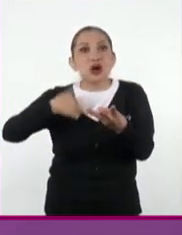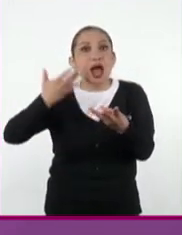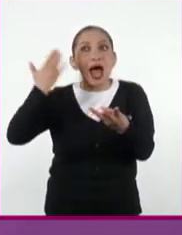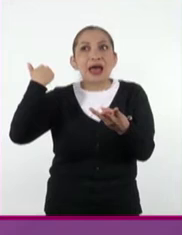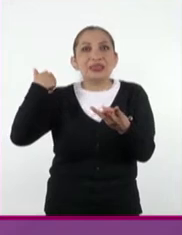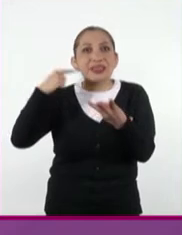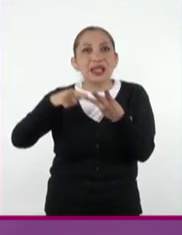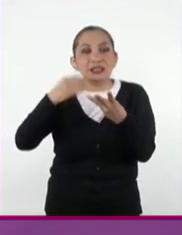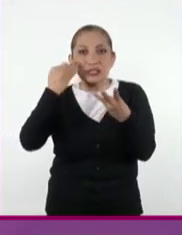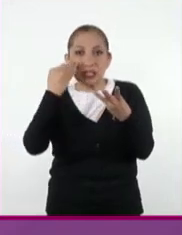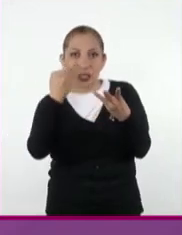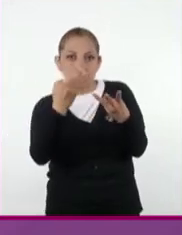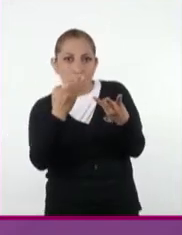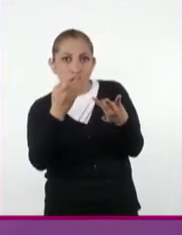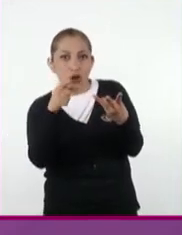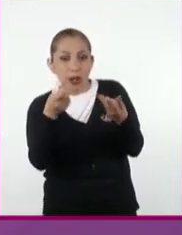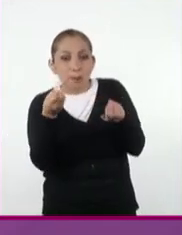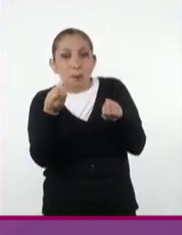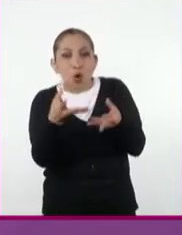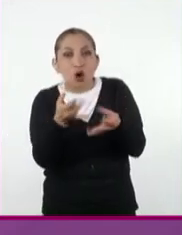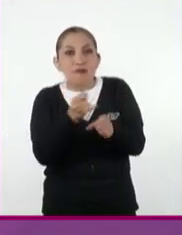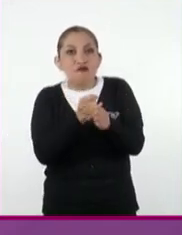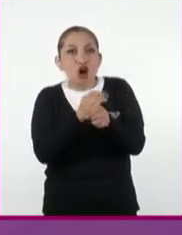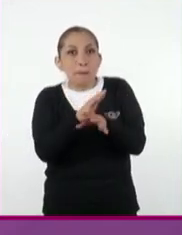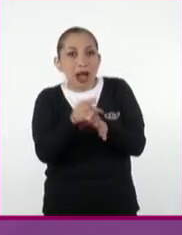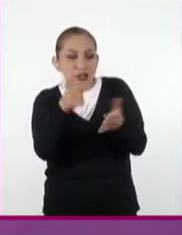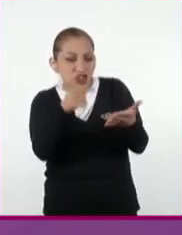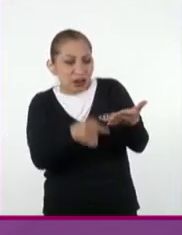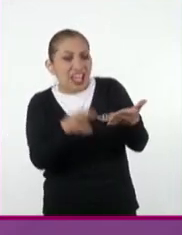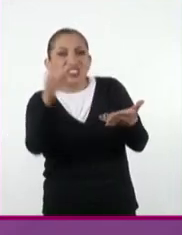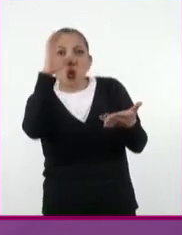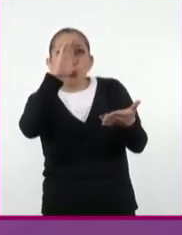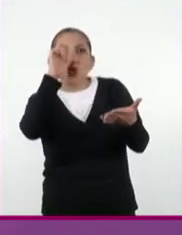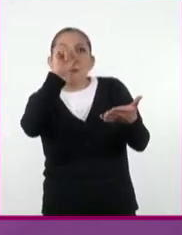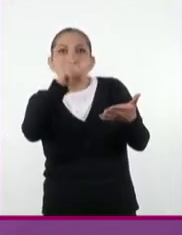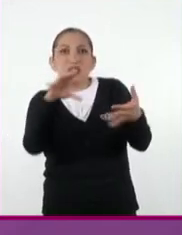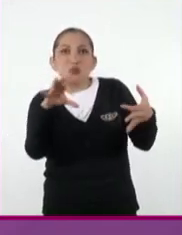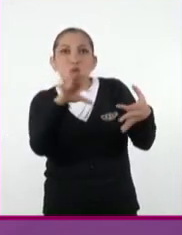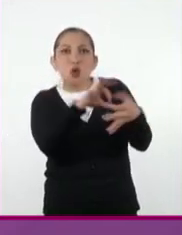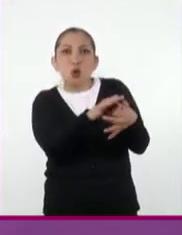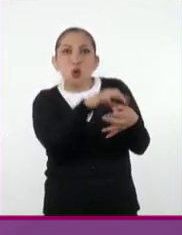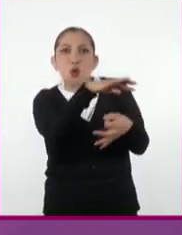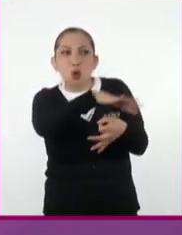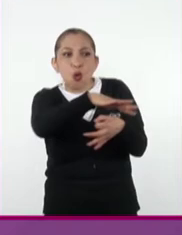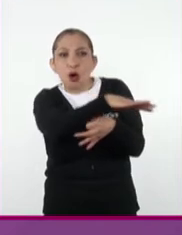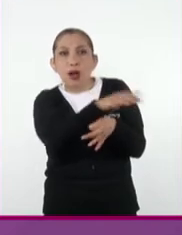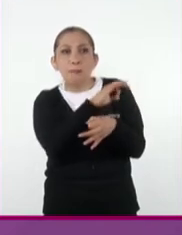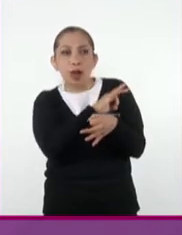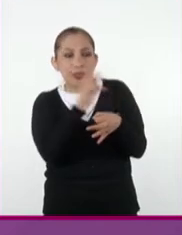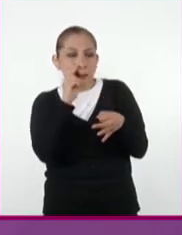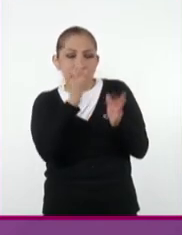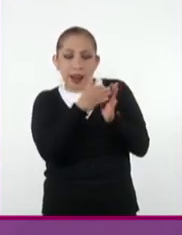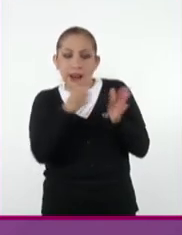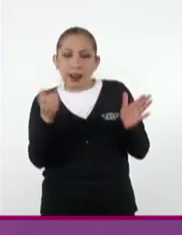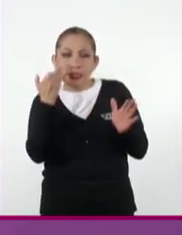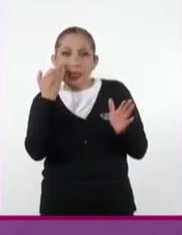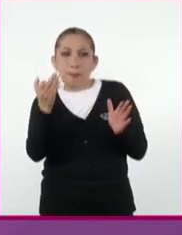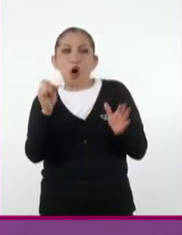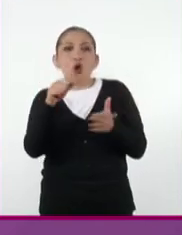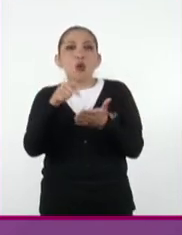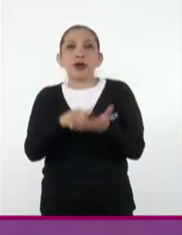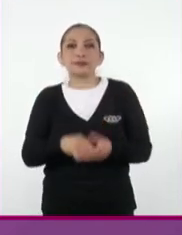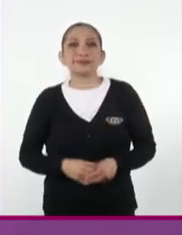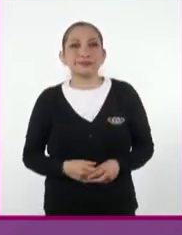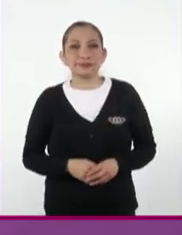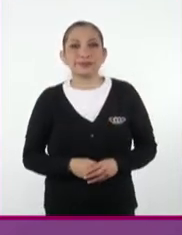testimonios que aportan información sobre la cultura a la que pertenecieron, que se pueden ubicar en un tiempo y un